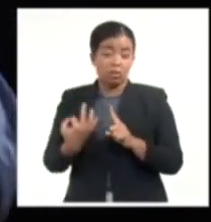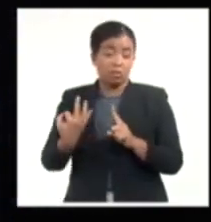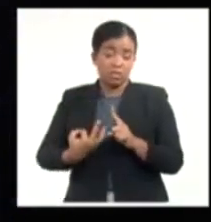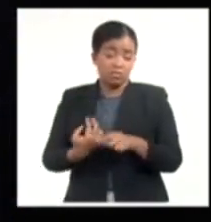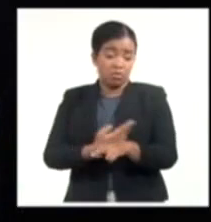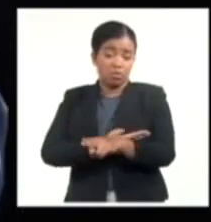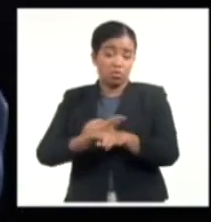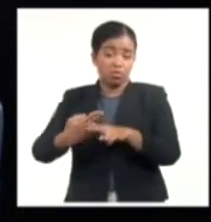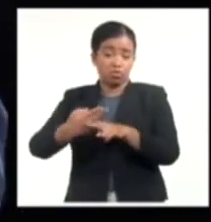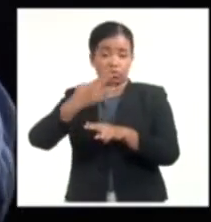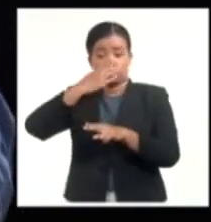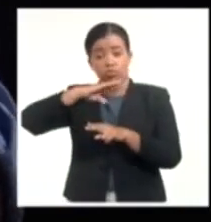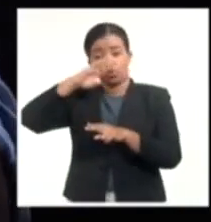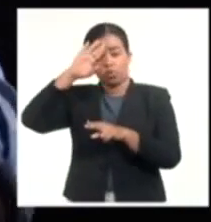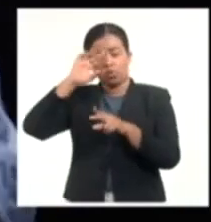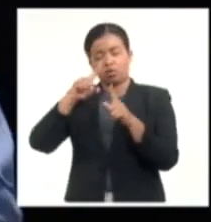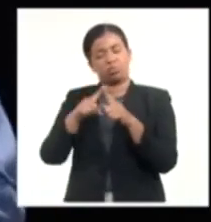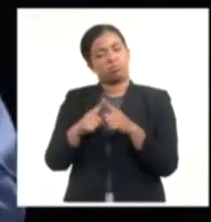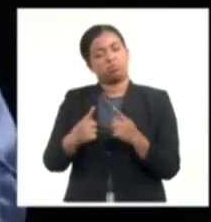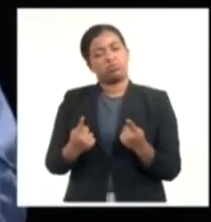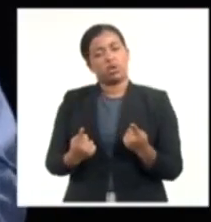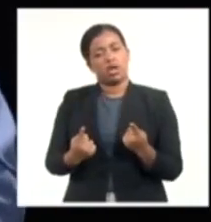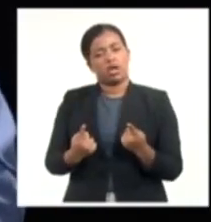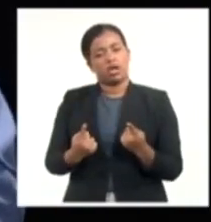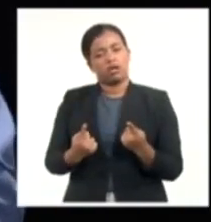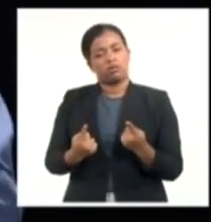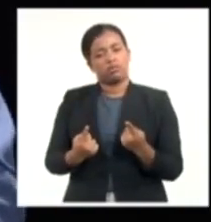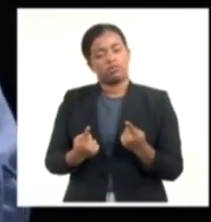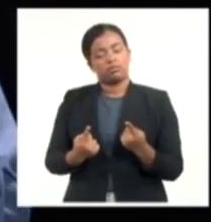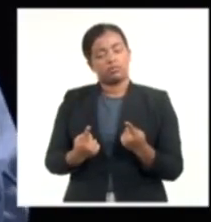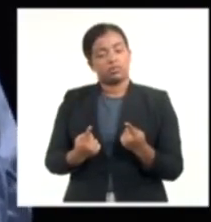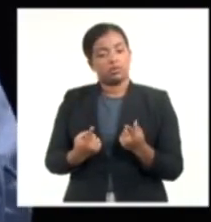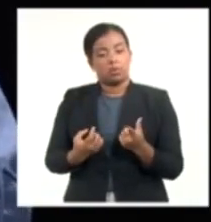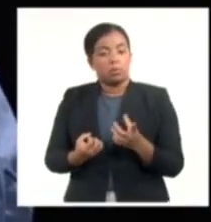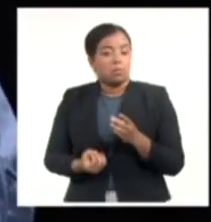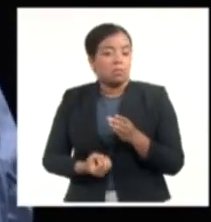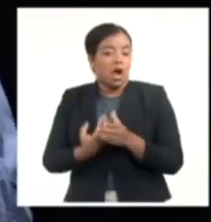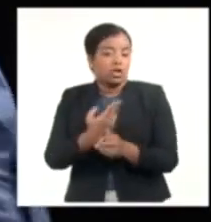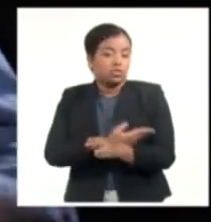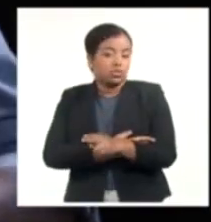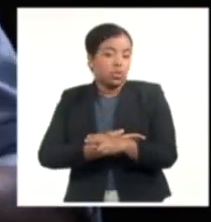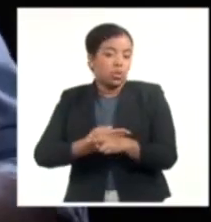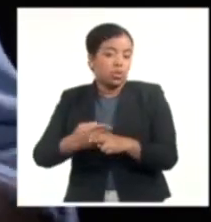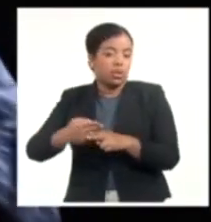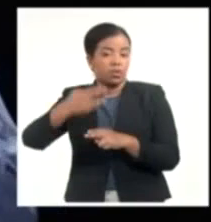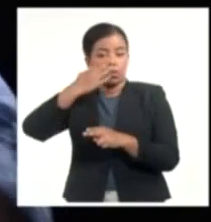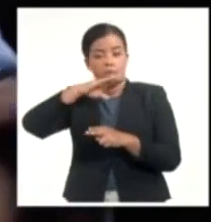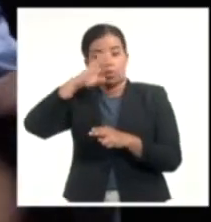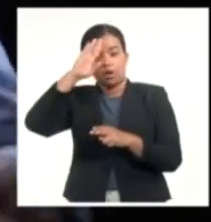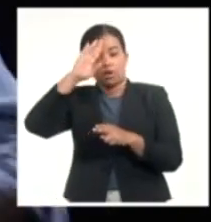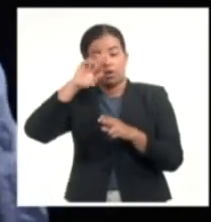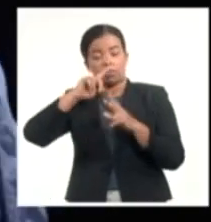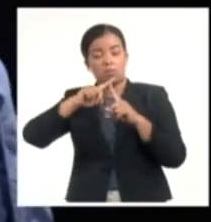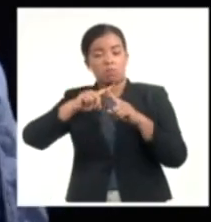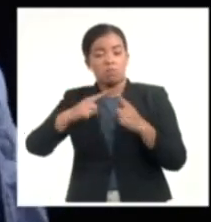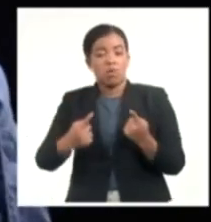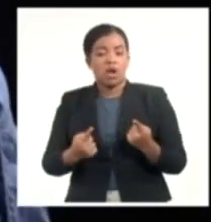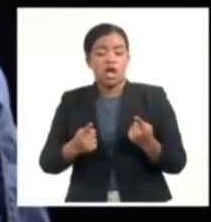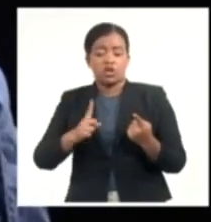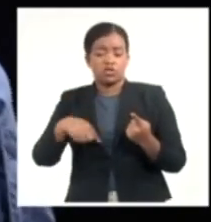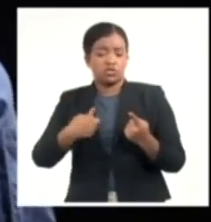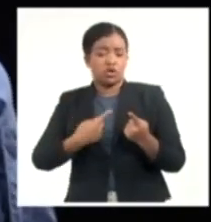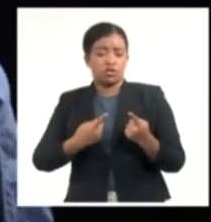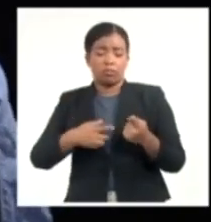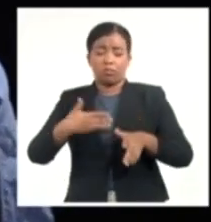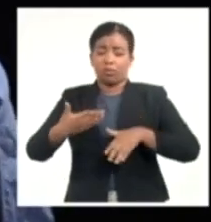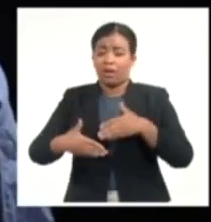Por qué Cuba es lo que es hoy y por qué Cuba, contra todos los pronósticos y contra todas